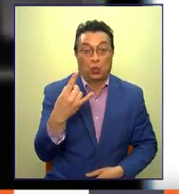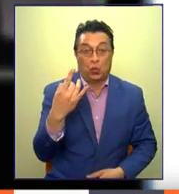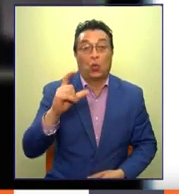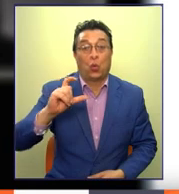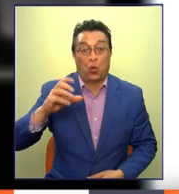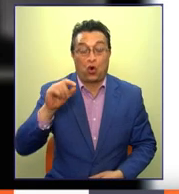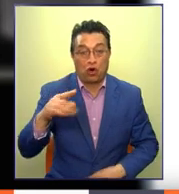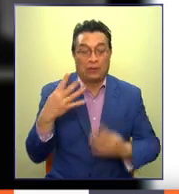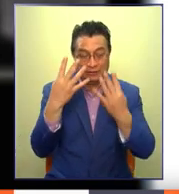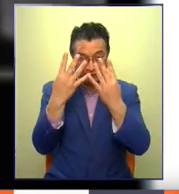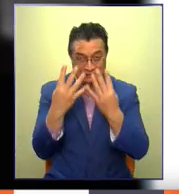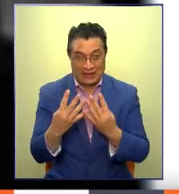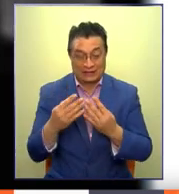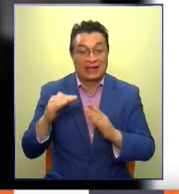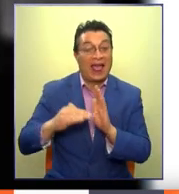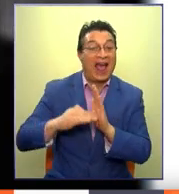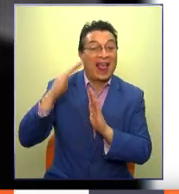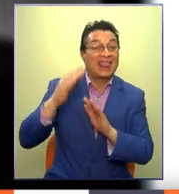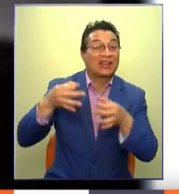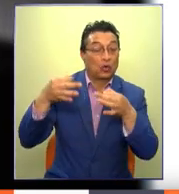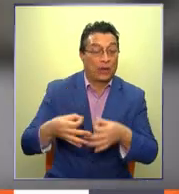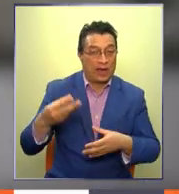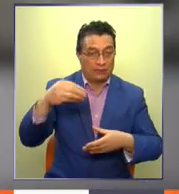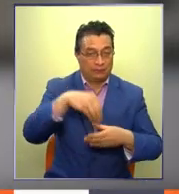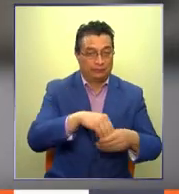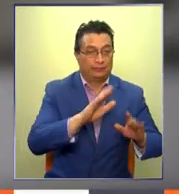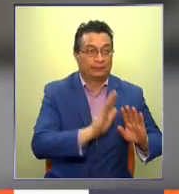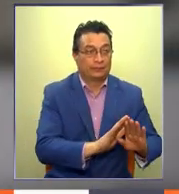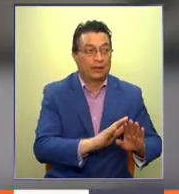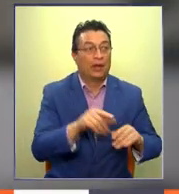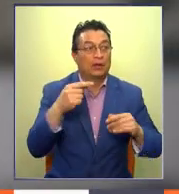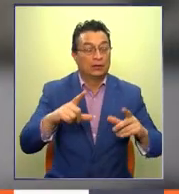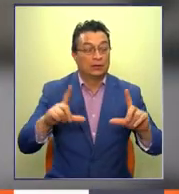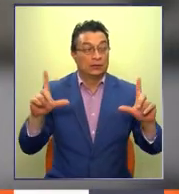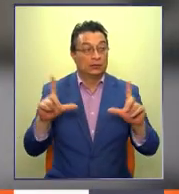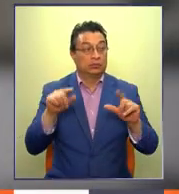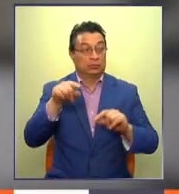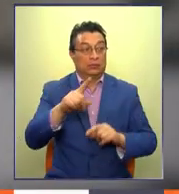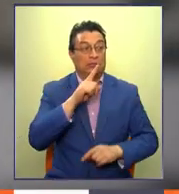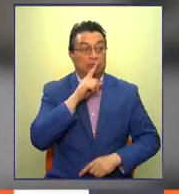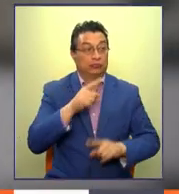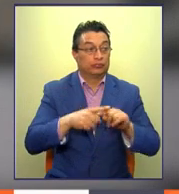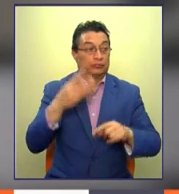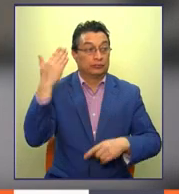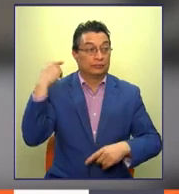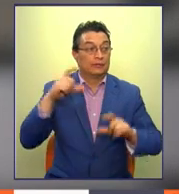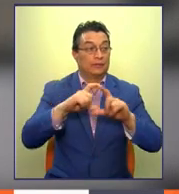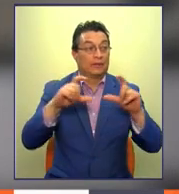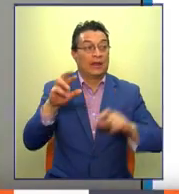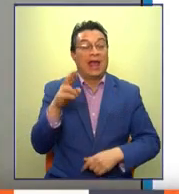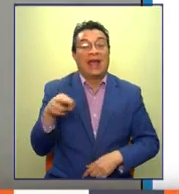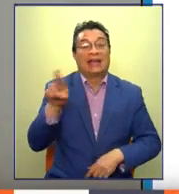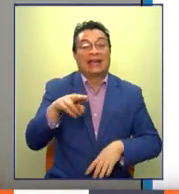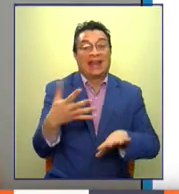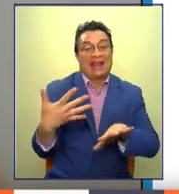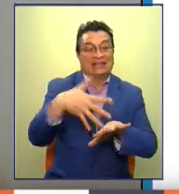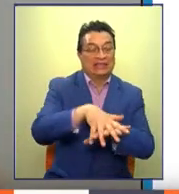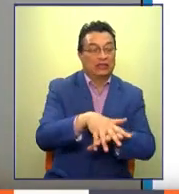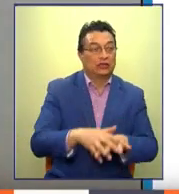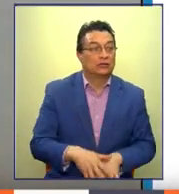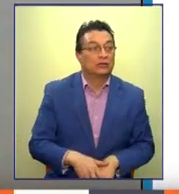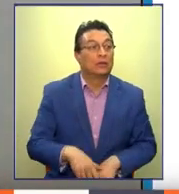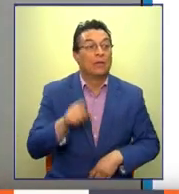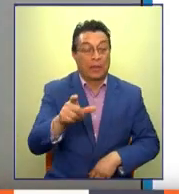desde la cárcel de alta seguridad. Tras él, un pendón donde se lee la palabra reinserción. El imputado